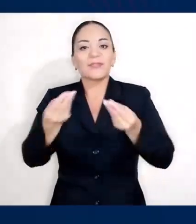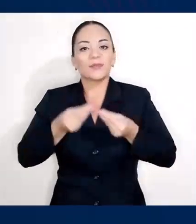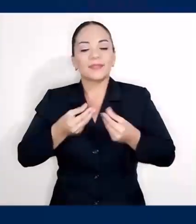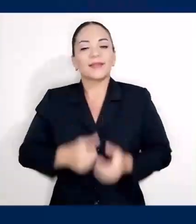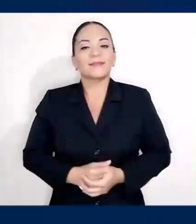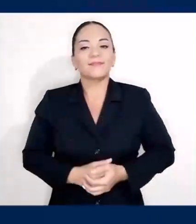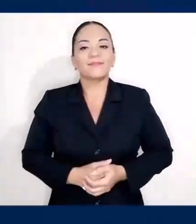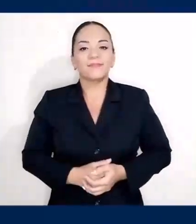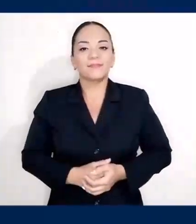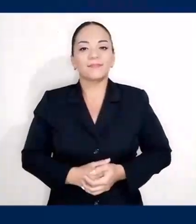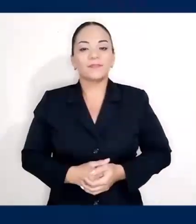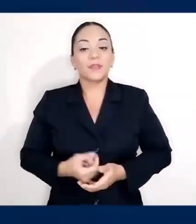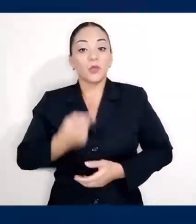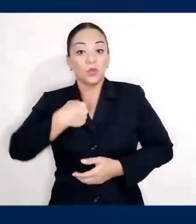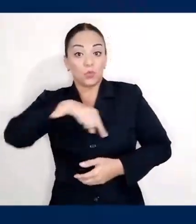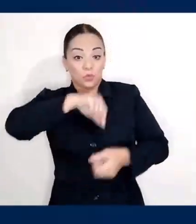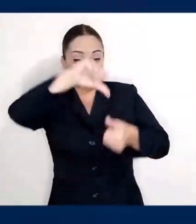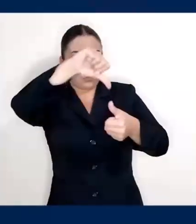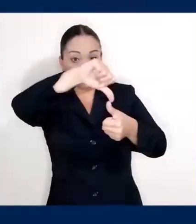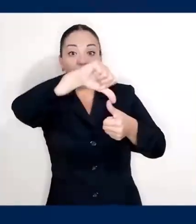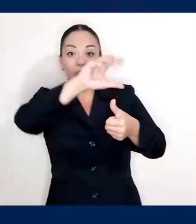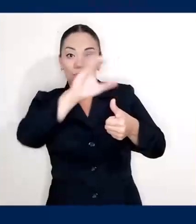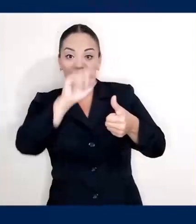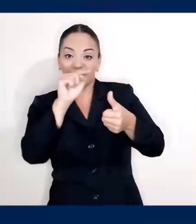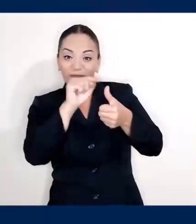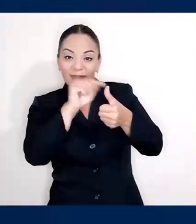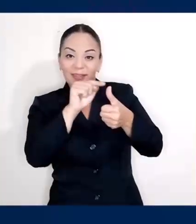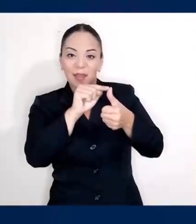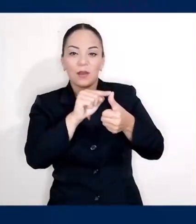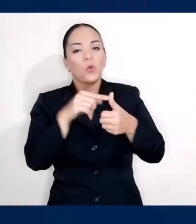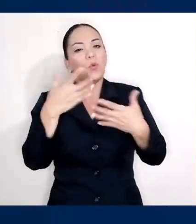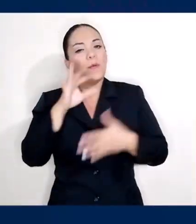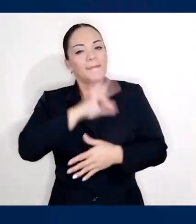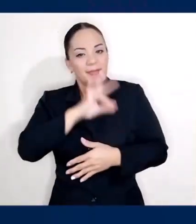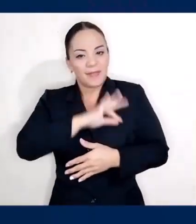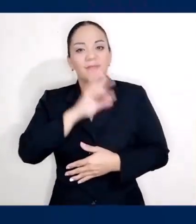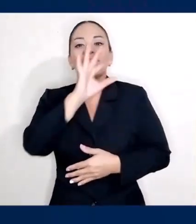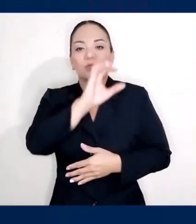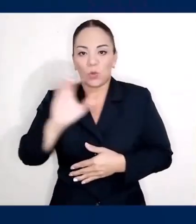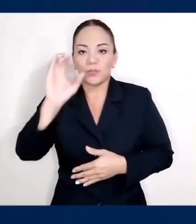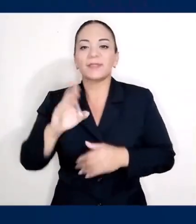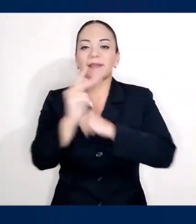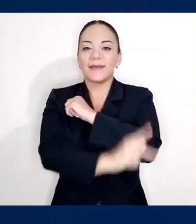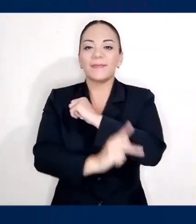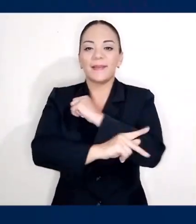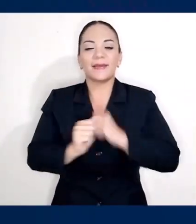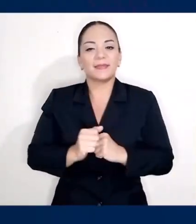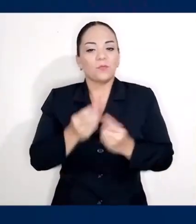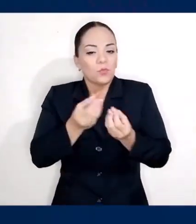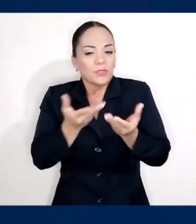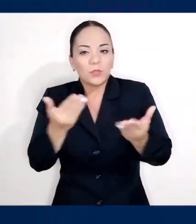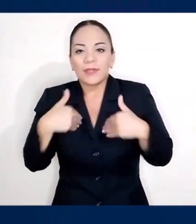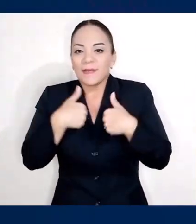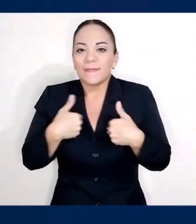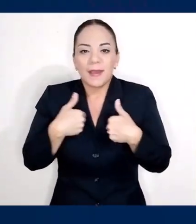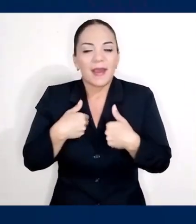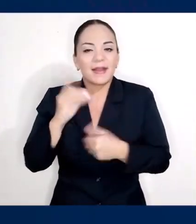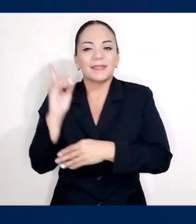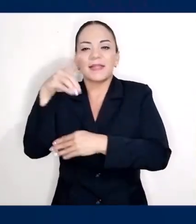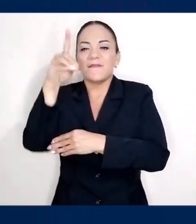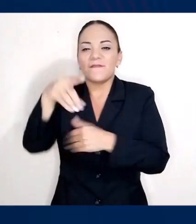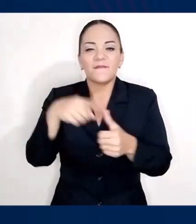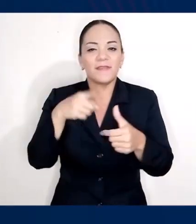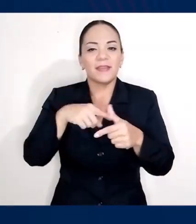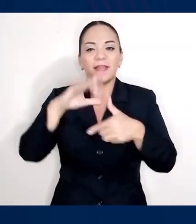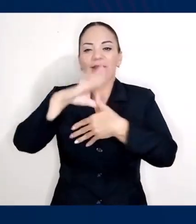maravilloso socio. Nuestra posición geográfica nos convierte en un país privilegiado para la reproducción de especies maravillosas